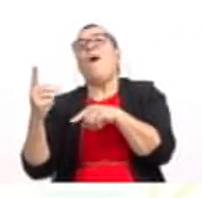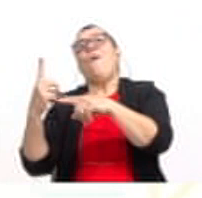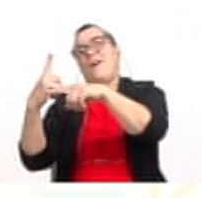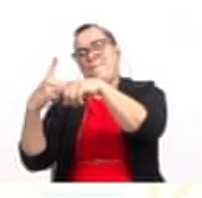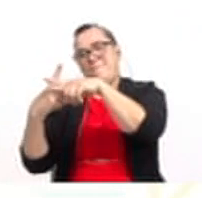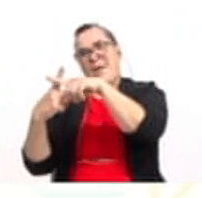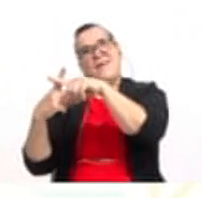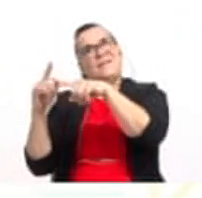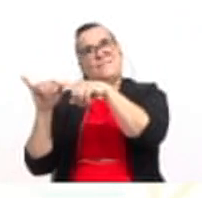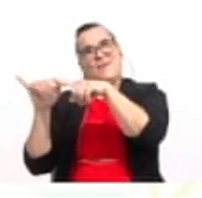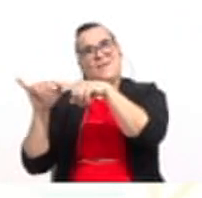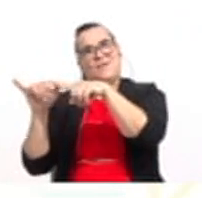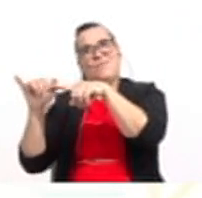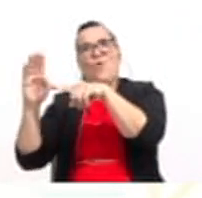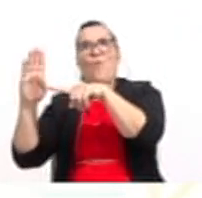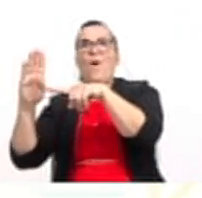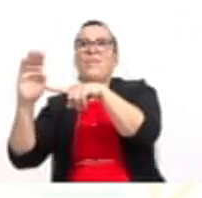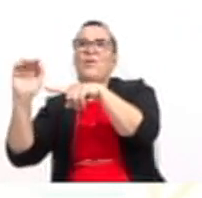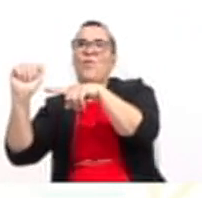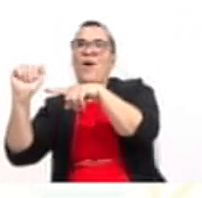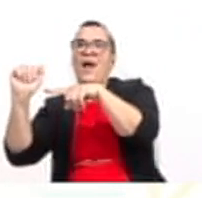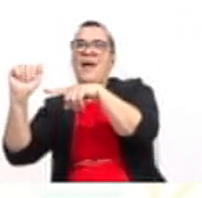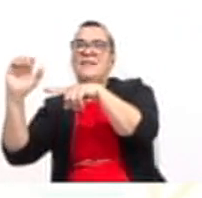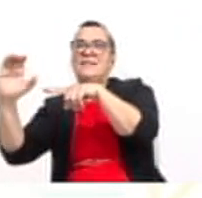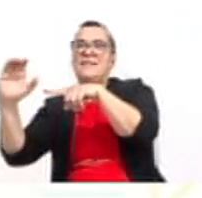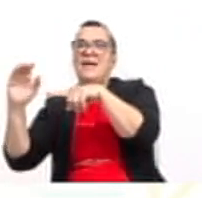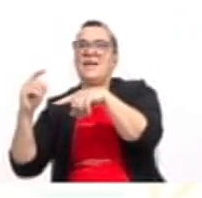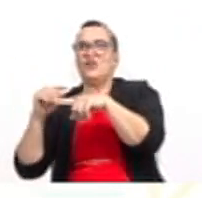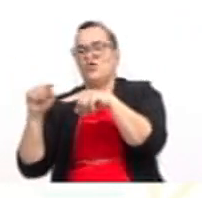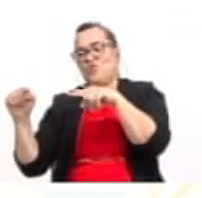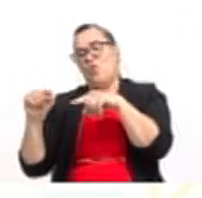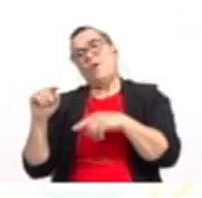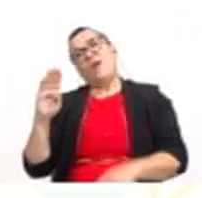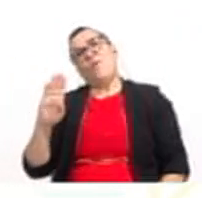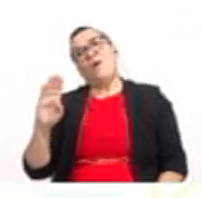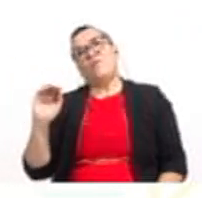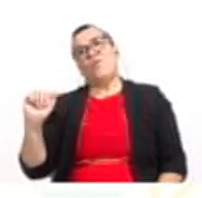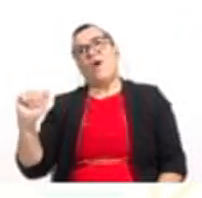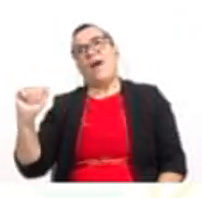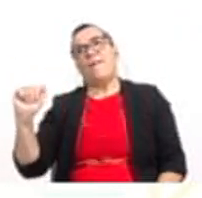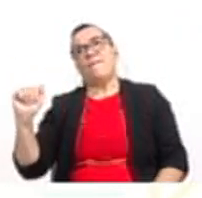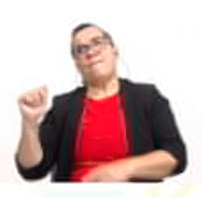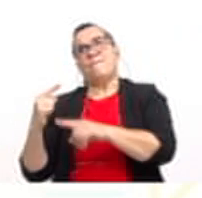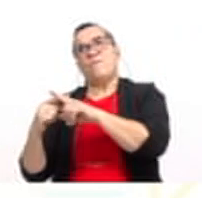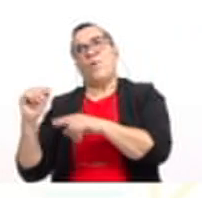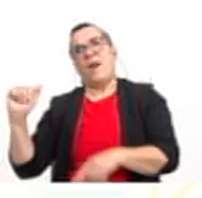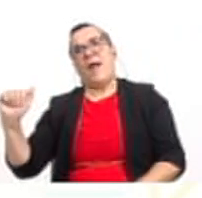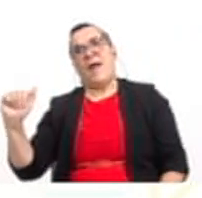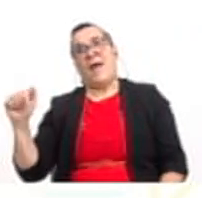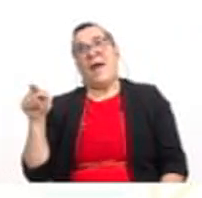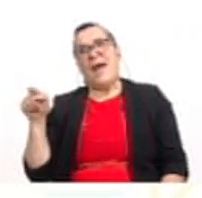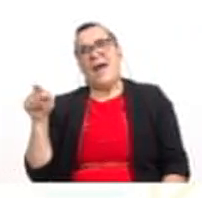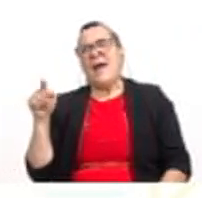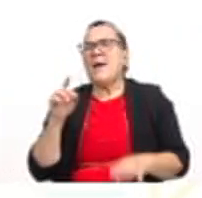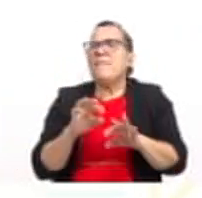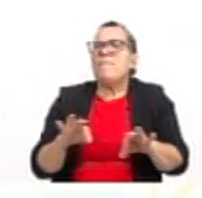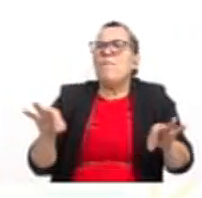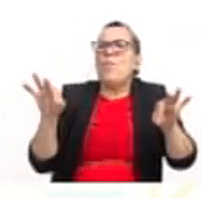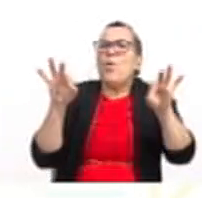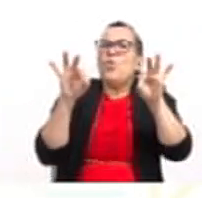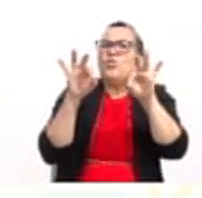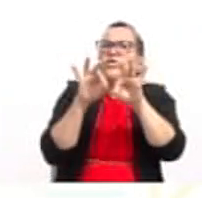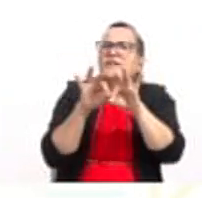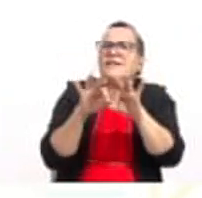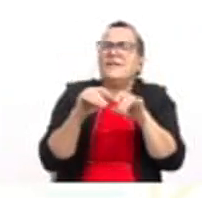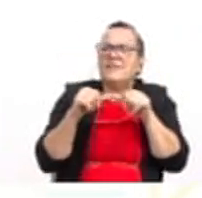más 4ac sobre 4a por a. Es importante entender y